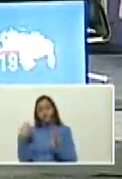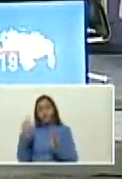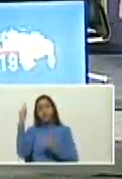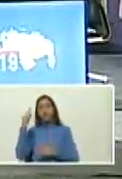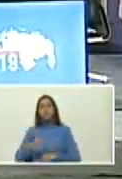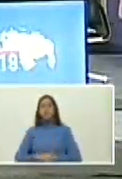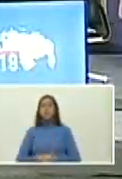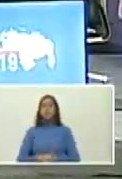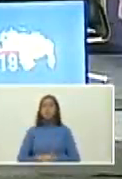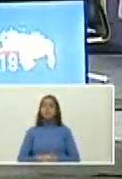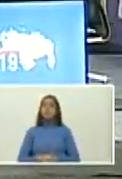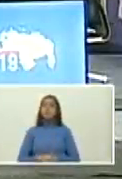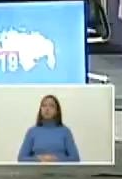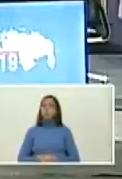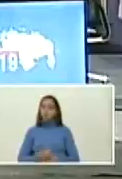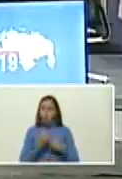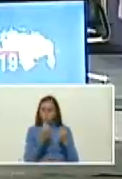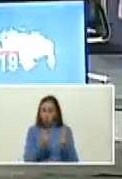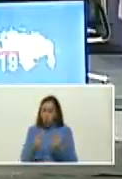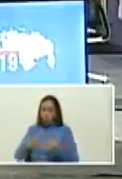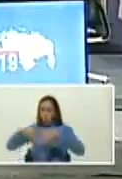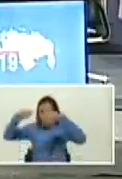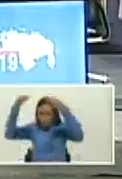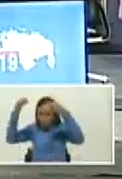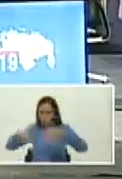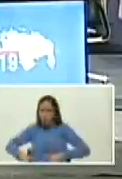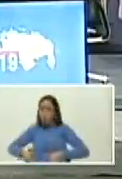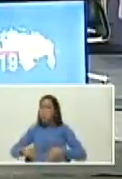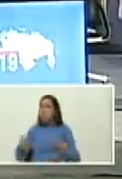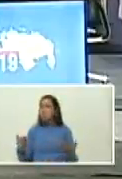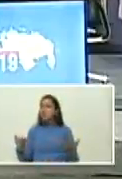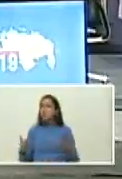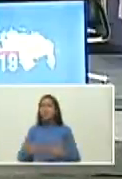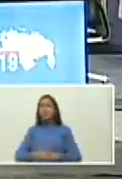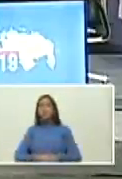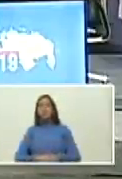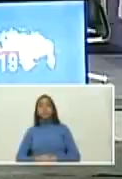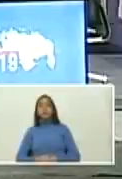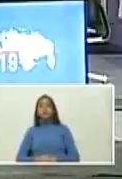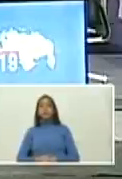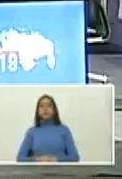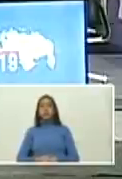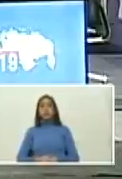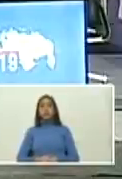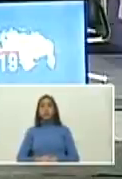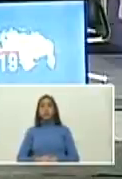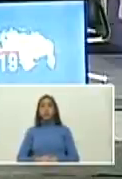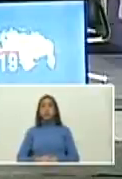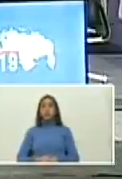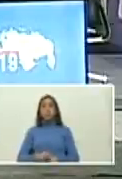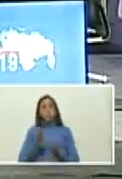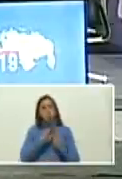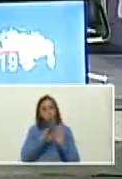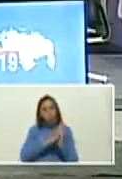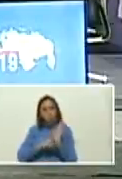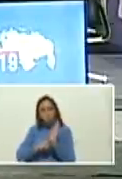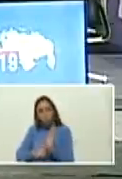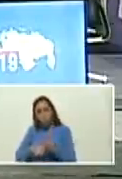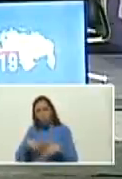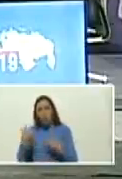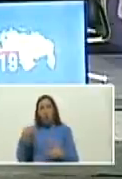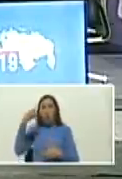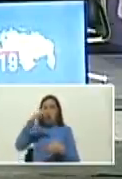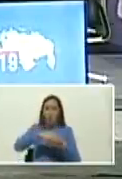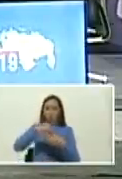la justa distribución de la riqueza entonces se mide por varios parámetros la inversión